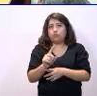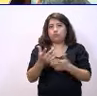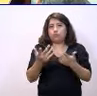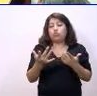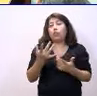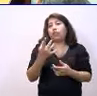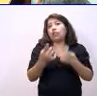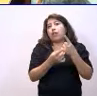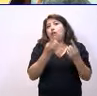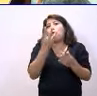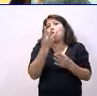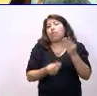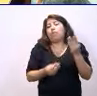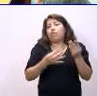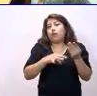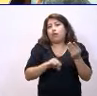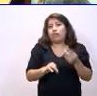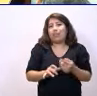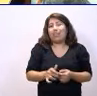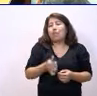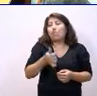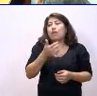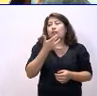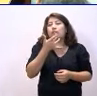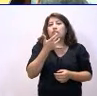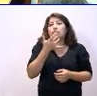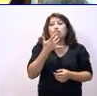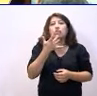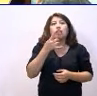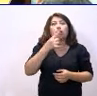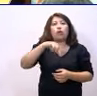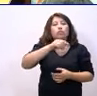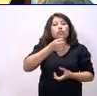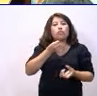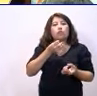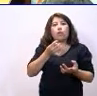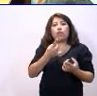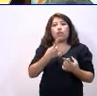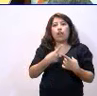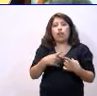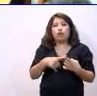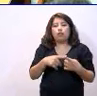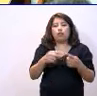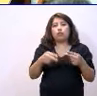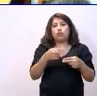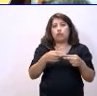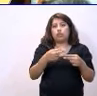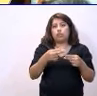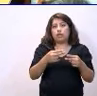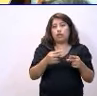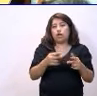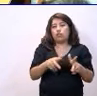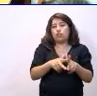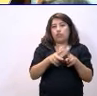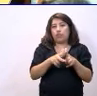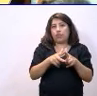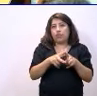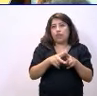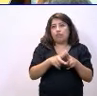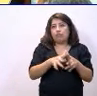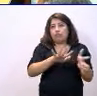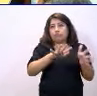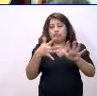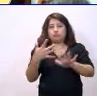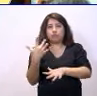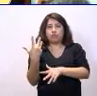equivocar más cuando ustedes cuentan una cosa, como por ejemplo que hacen política social y luego aplican otra. Porque,